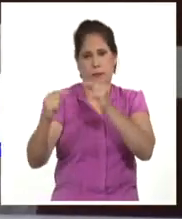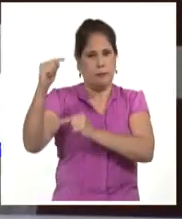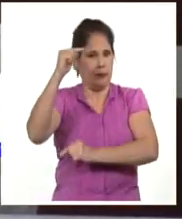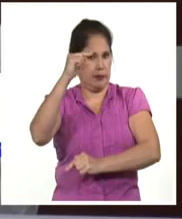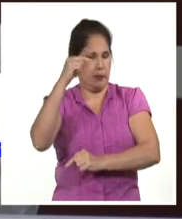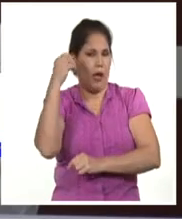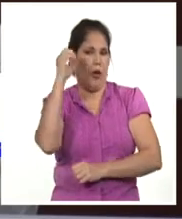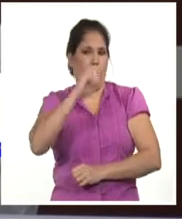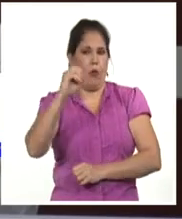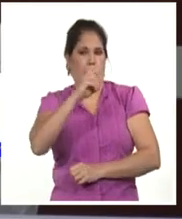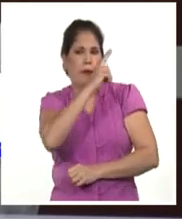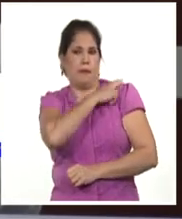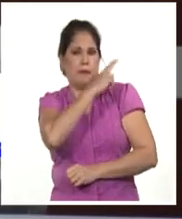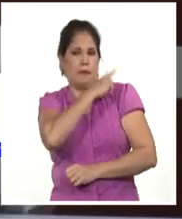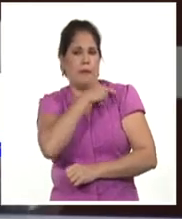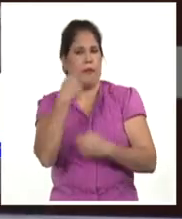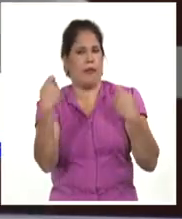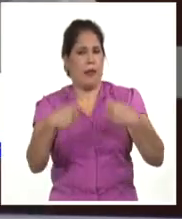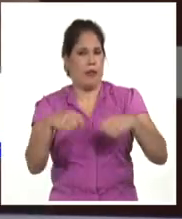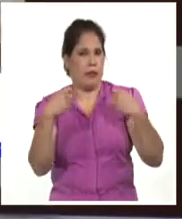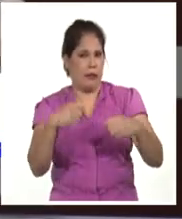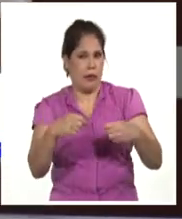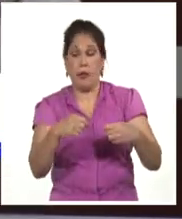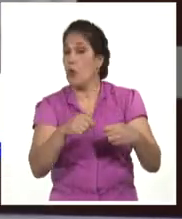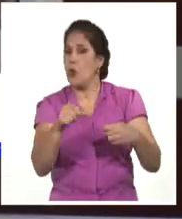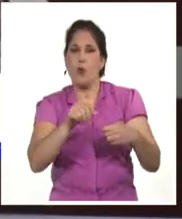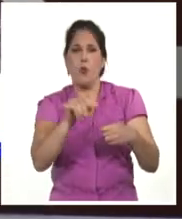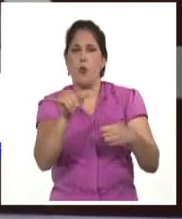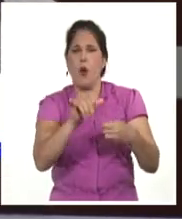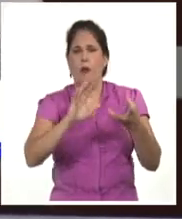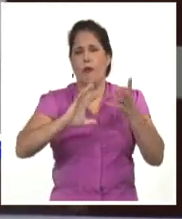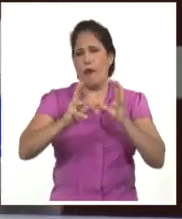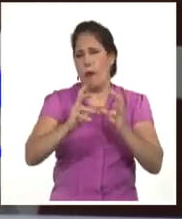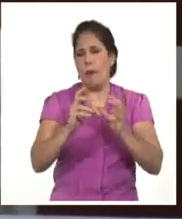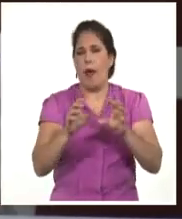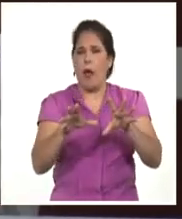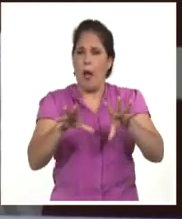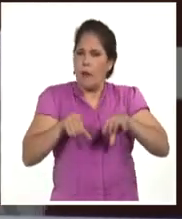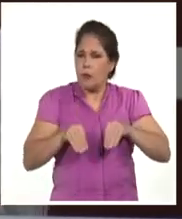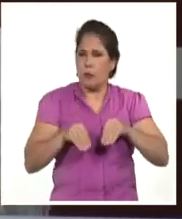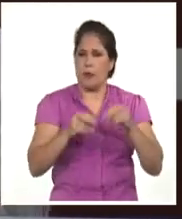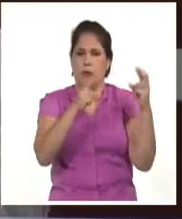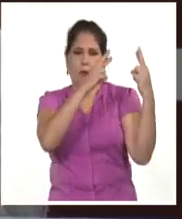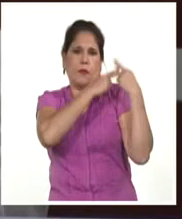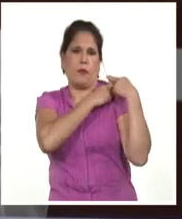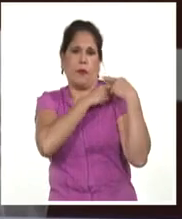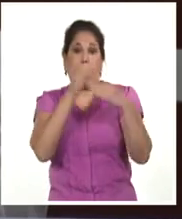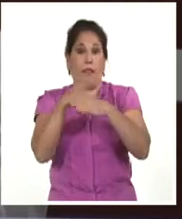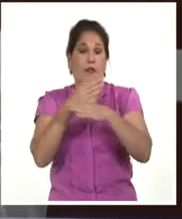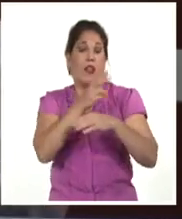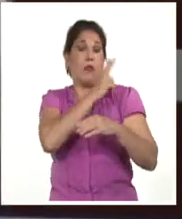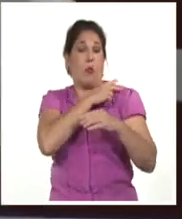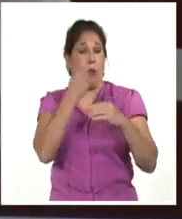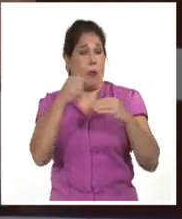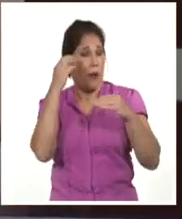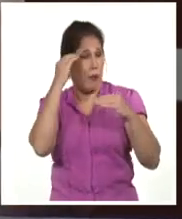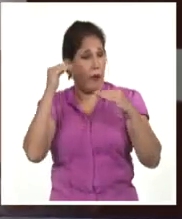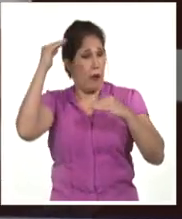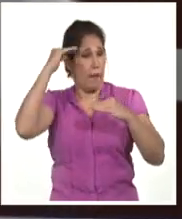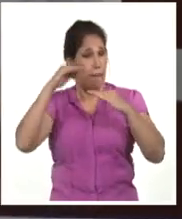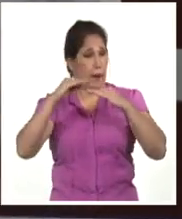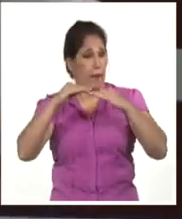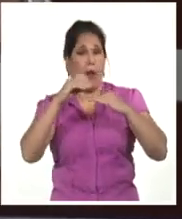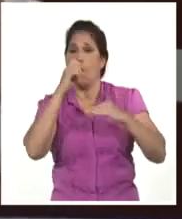órganos de dirección, en las competencias para asumir esas responsabilidades, en las